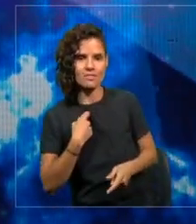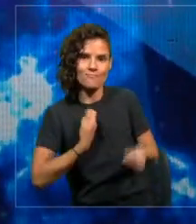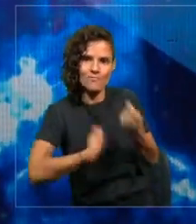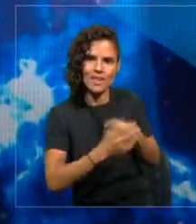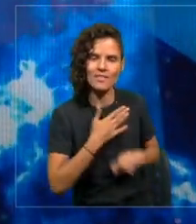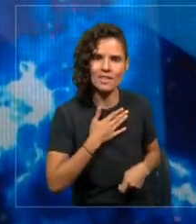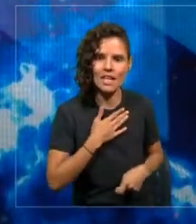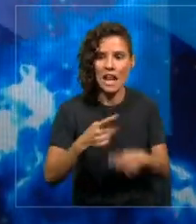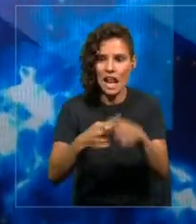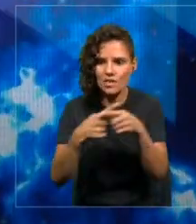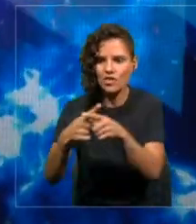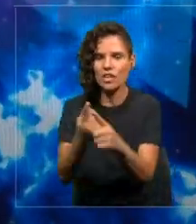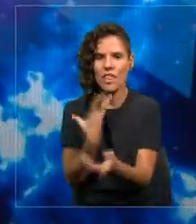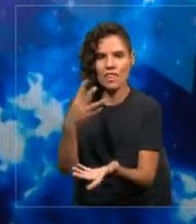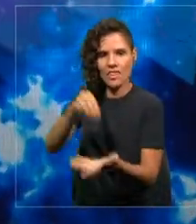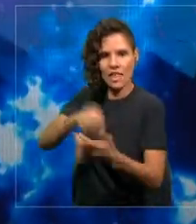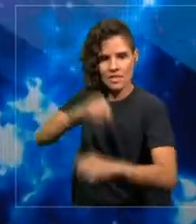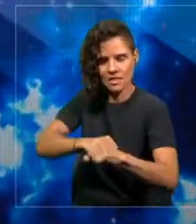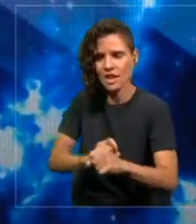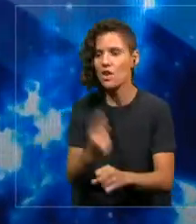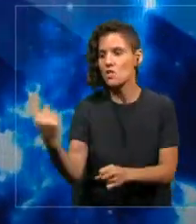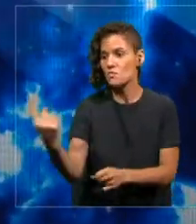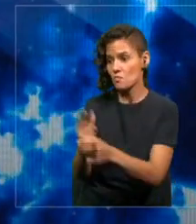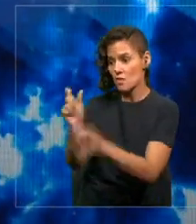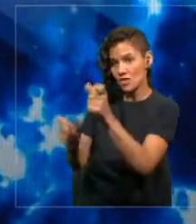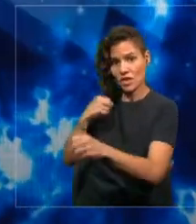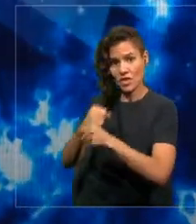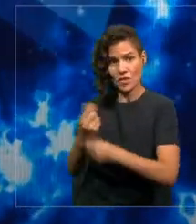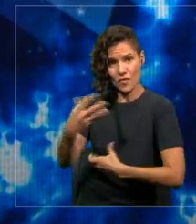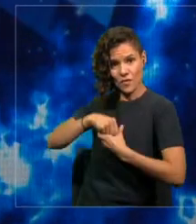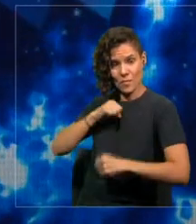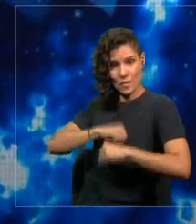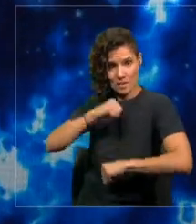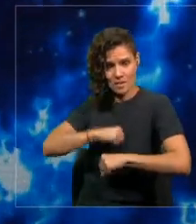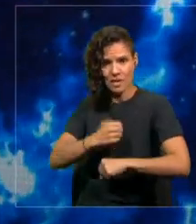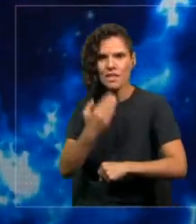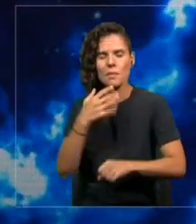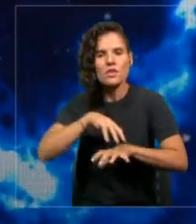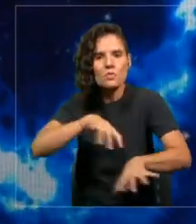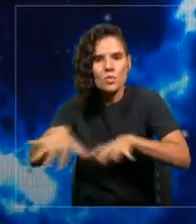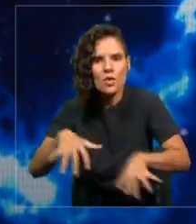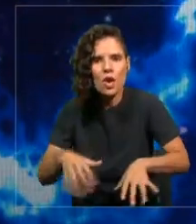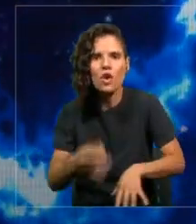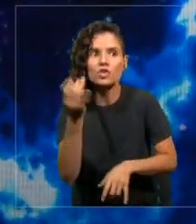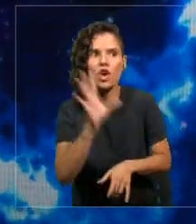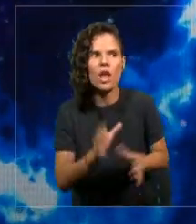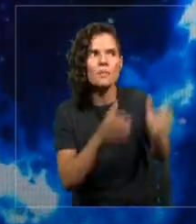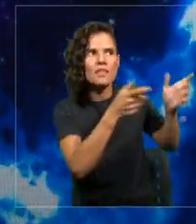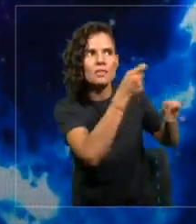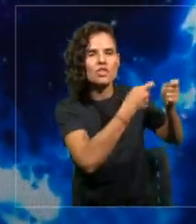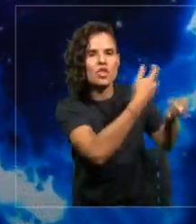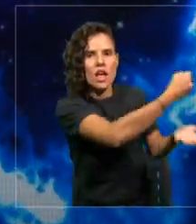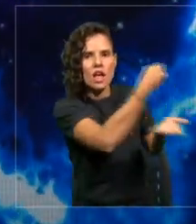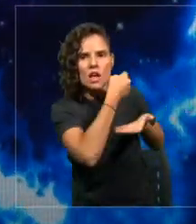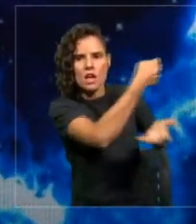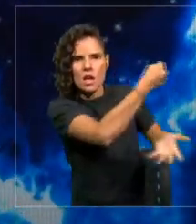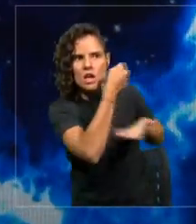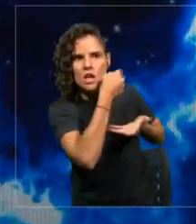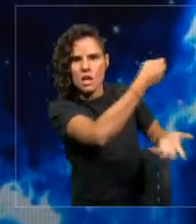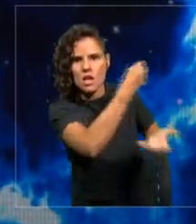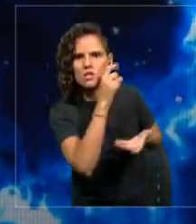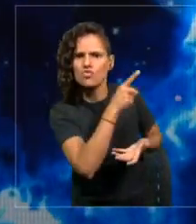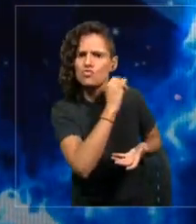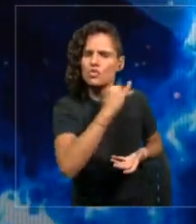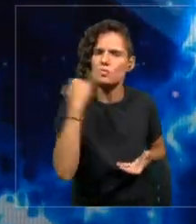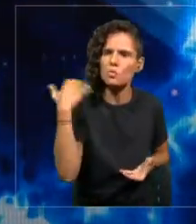donde operamos, con nuestros empleados, con los productos, no solamente con nuestros inversionistas. Los inversionistas son importantes,